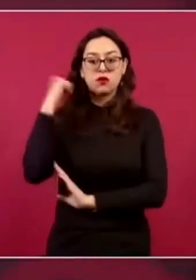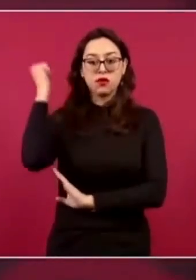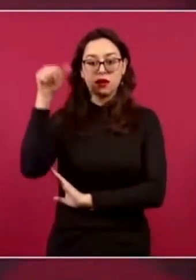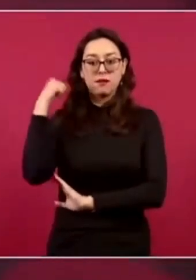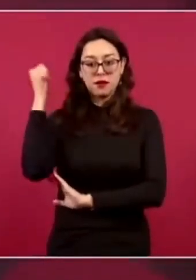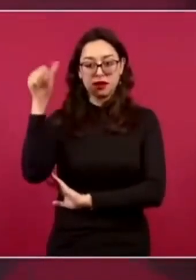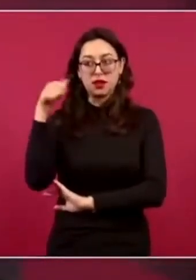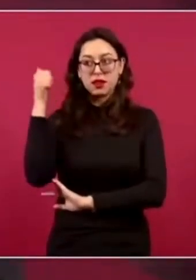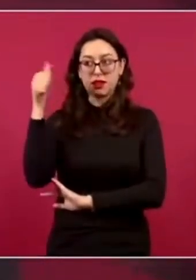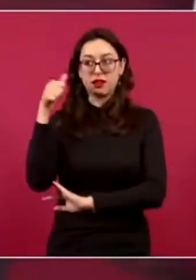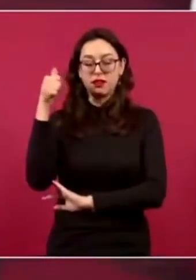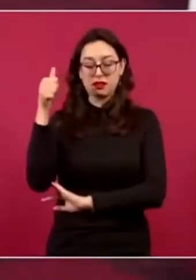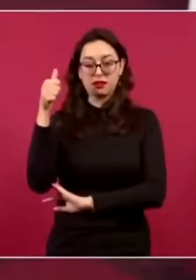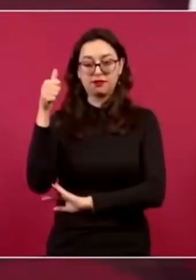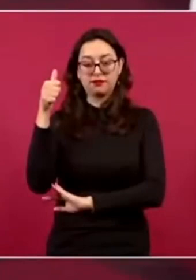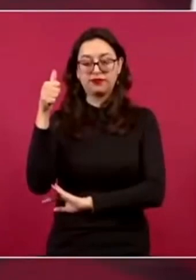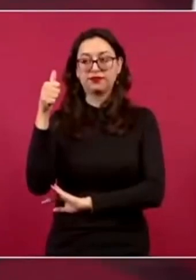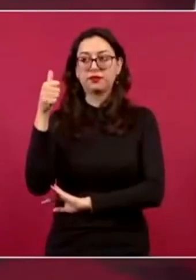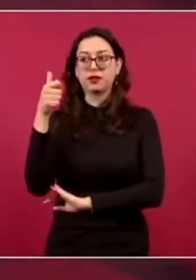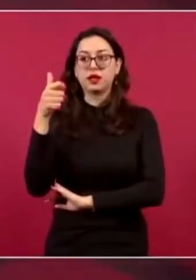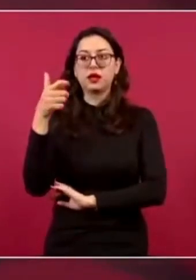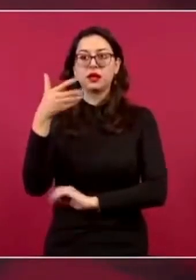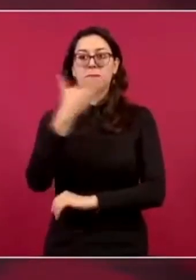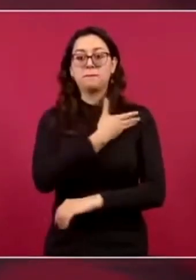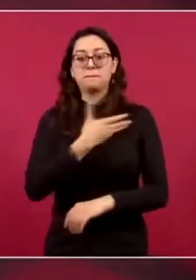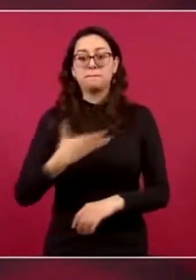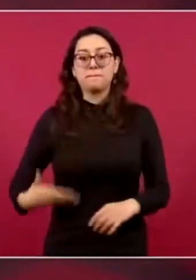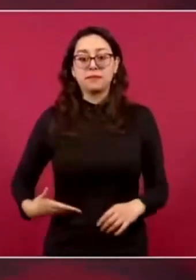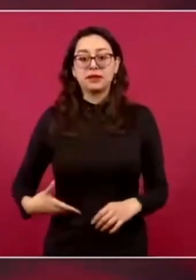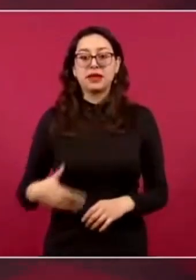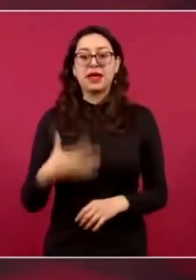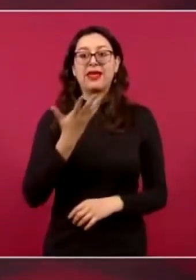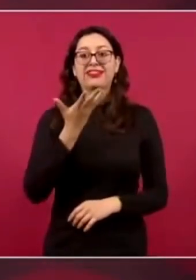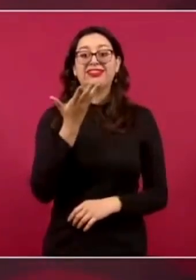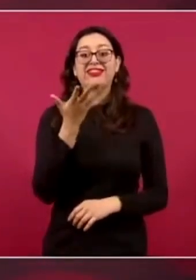10 presidentes y